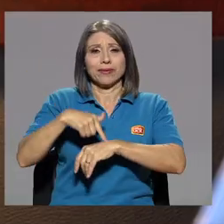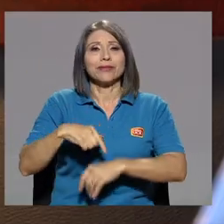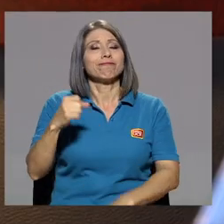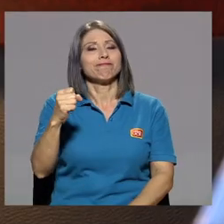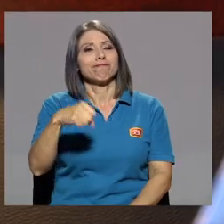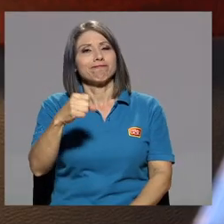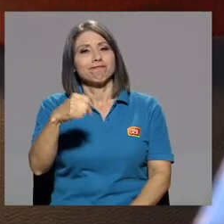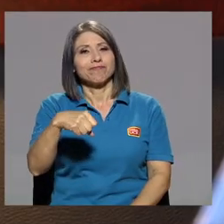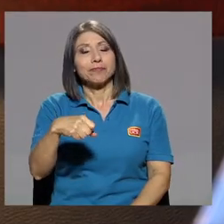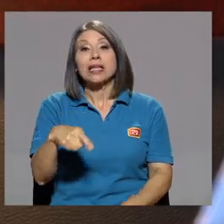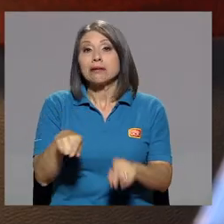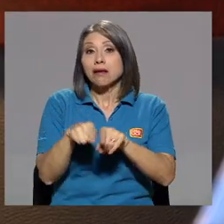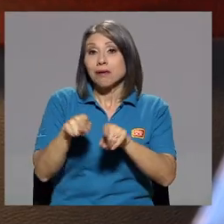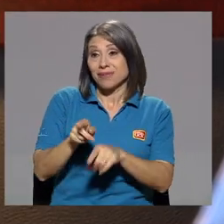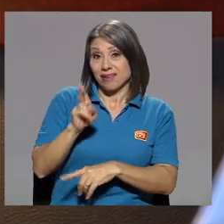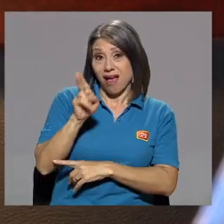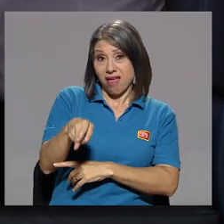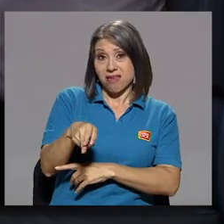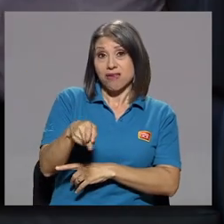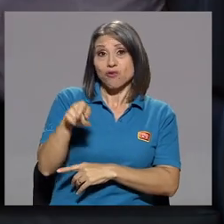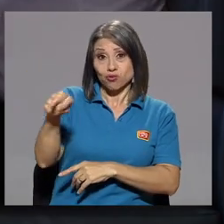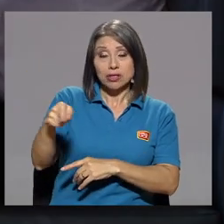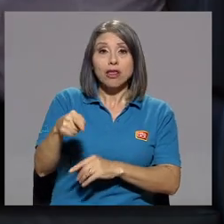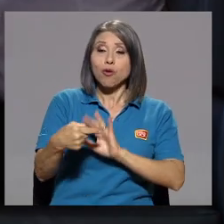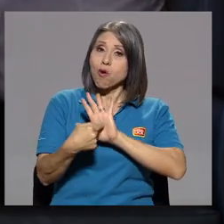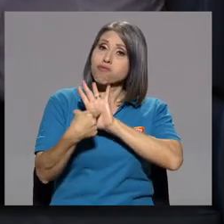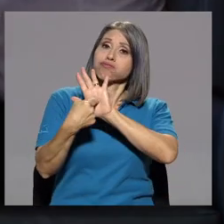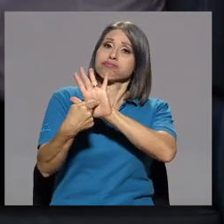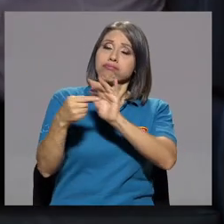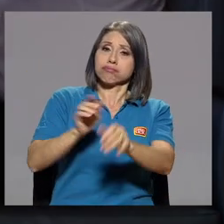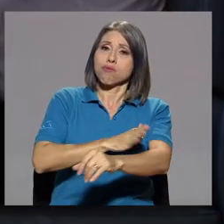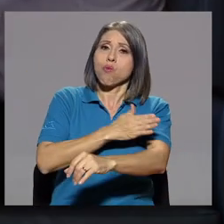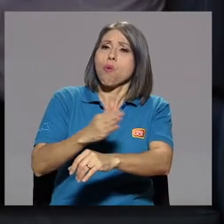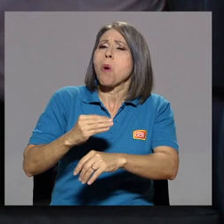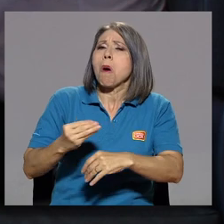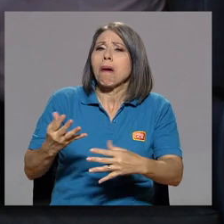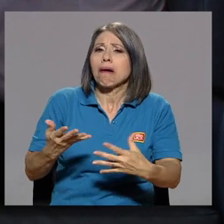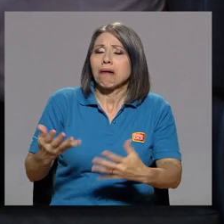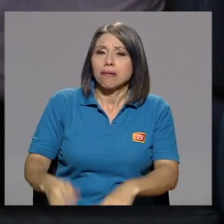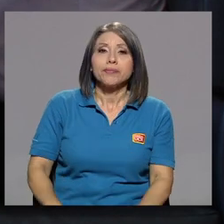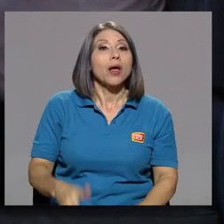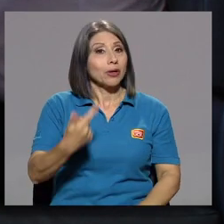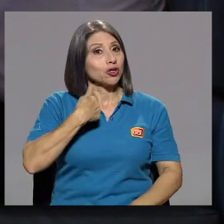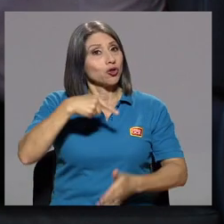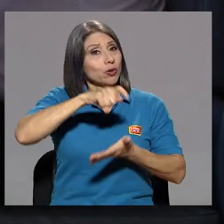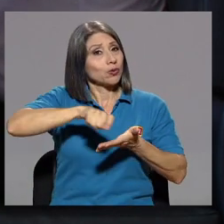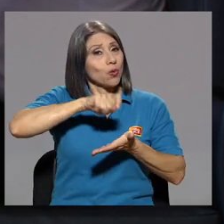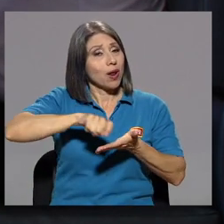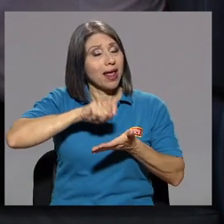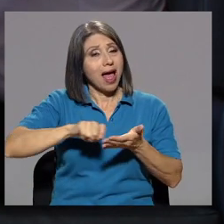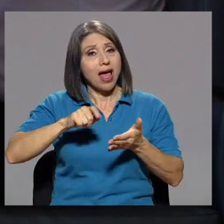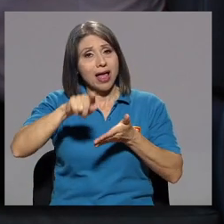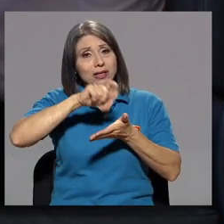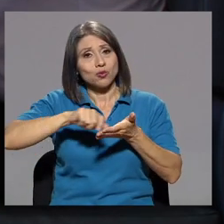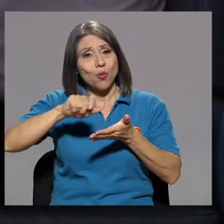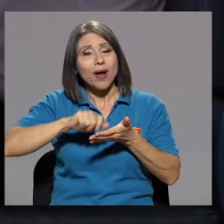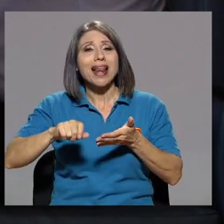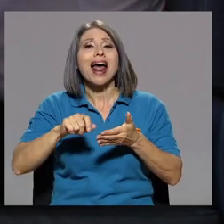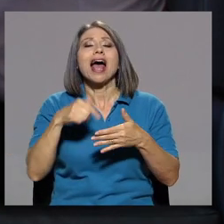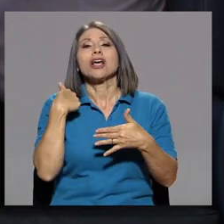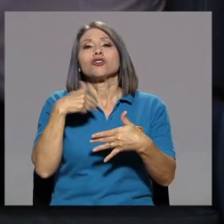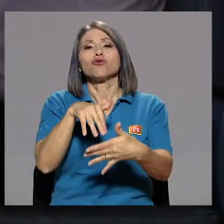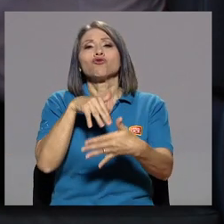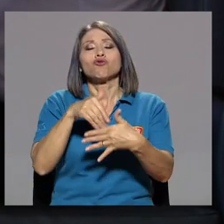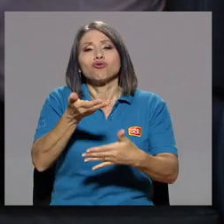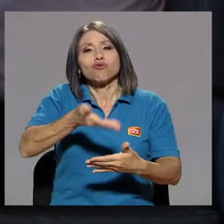Sí. Y ahí mismo también destacaba usted desde la música o... Bueno, yo en la escuela estuve con la lira. Sí. Después,